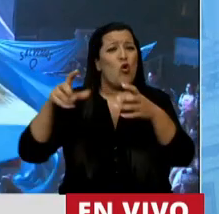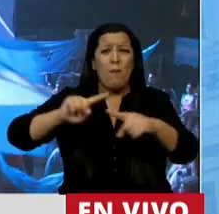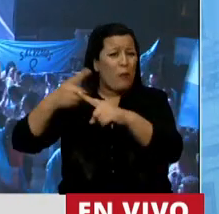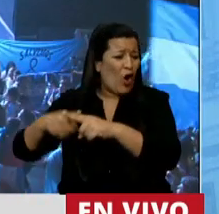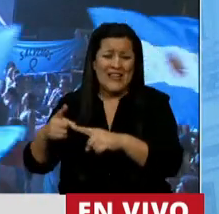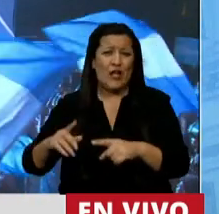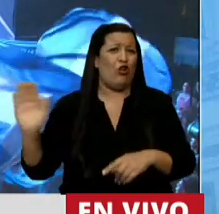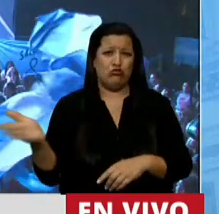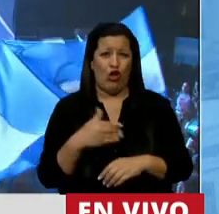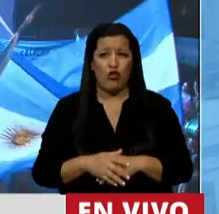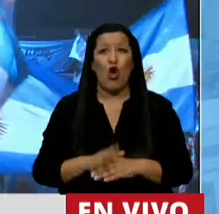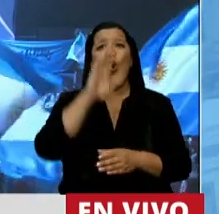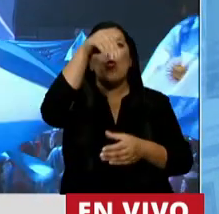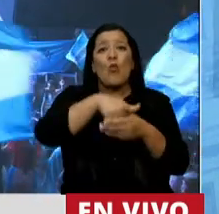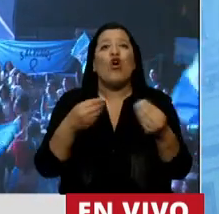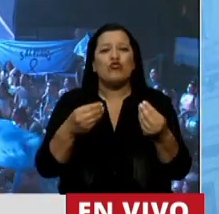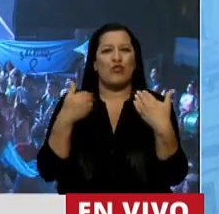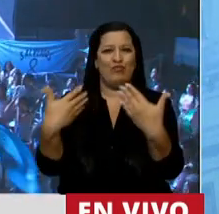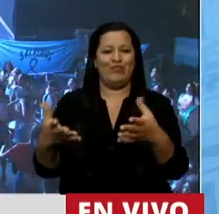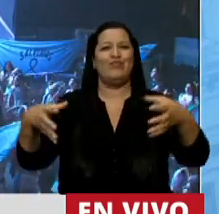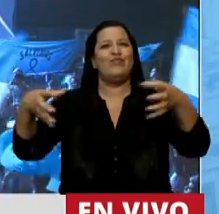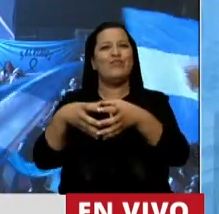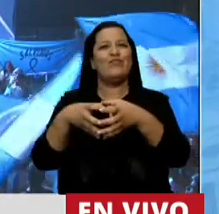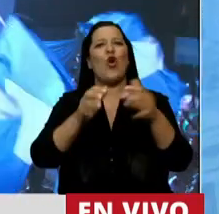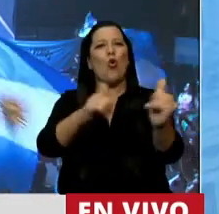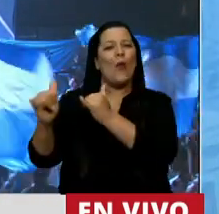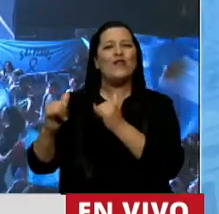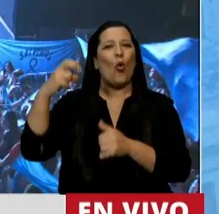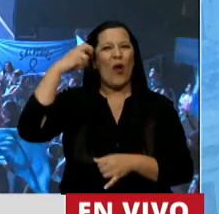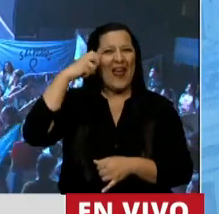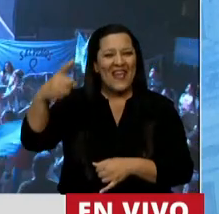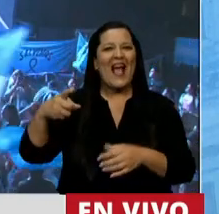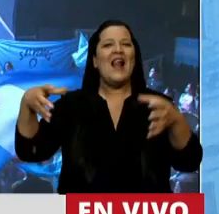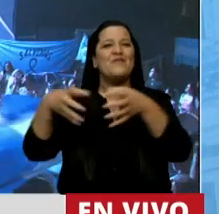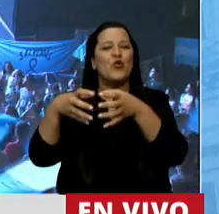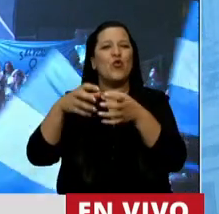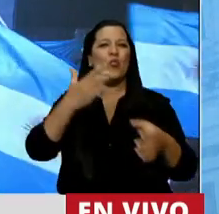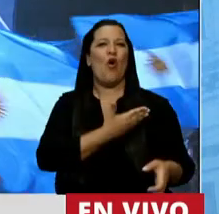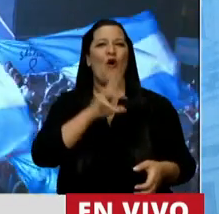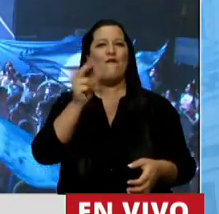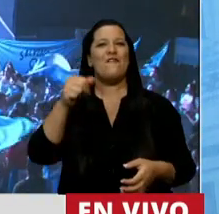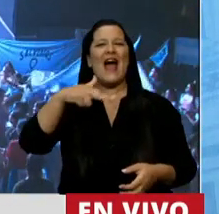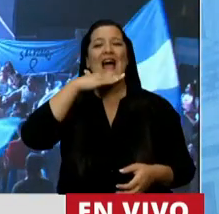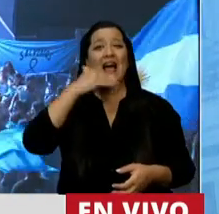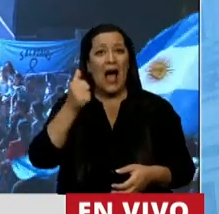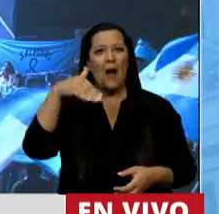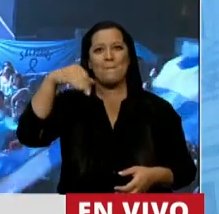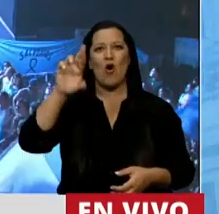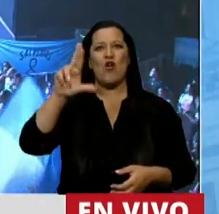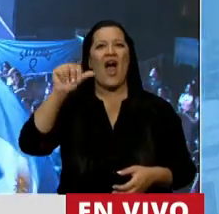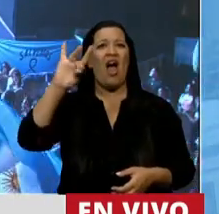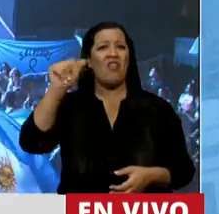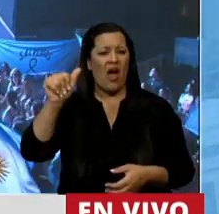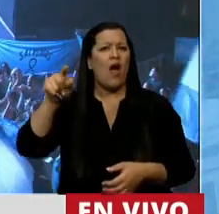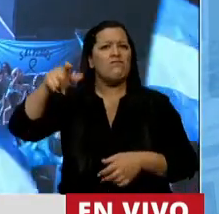Quiero poner mi voto por la juventud radical y la franja morada que están allá afuera del Congreso, haciendo el aguante, poniendo su energía y sus